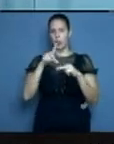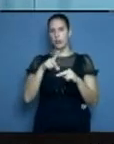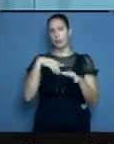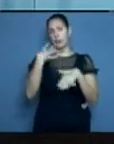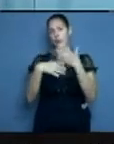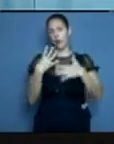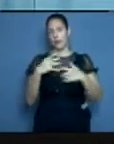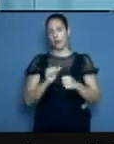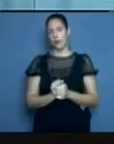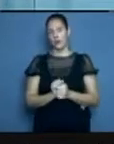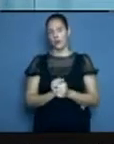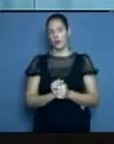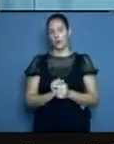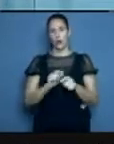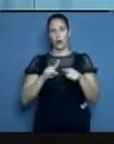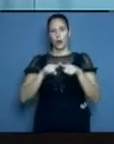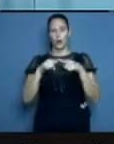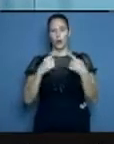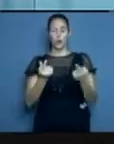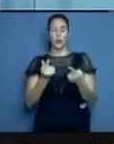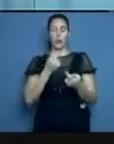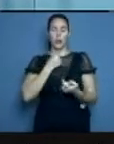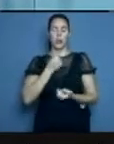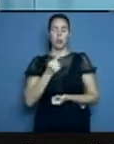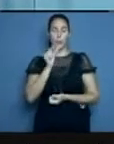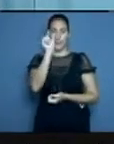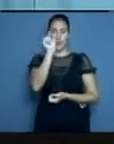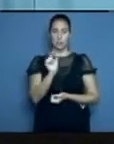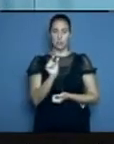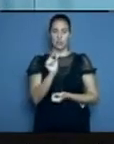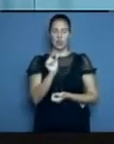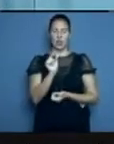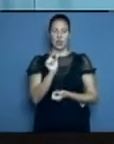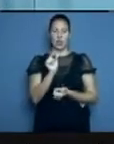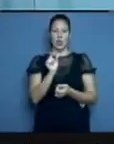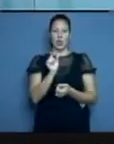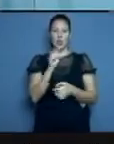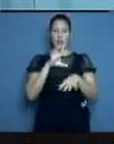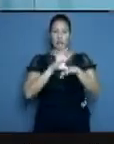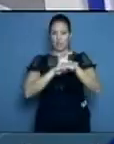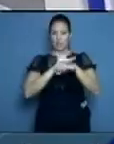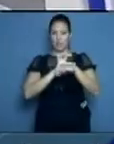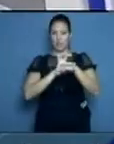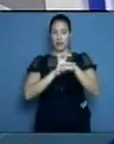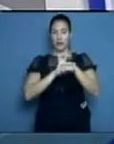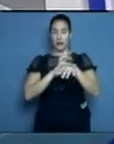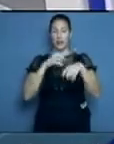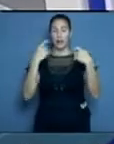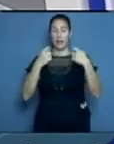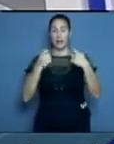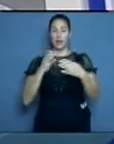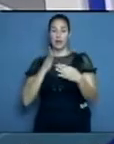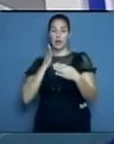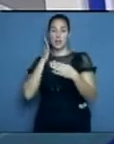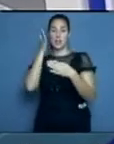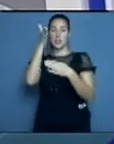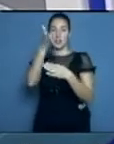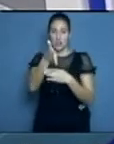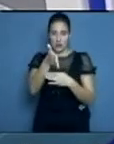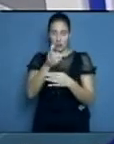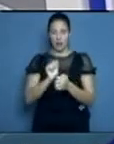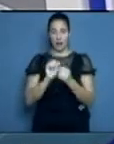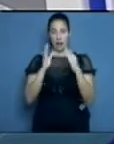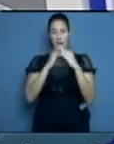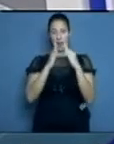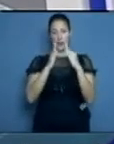problemas, sobre todo en la cobertura a la hora de cumplir lo que está establecido para que el médico y la enfermera de familia, así nos están llegando mensajes ahora